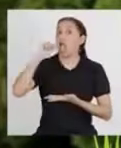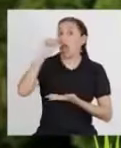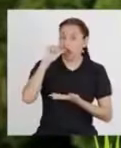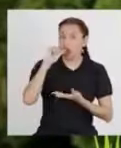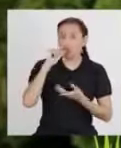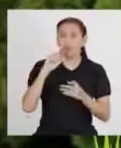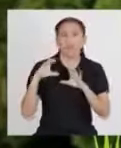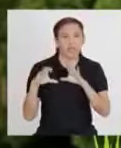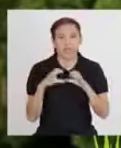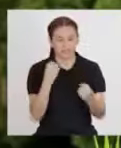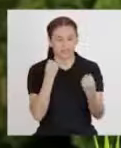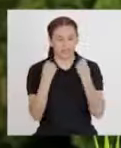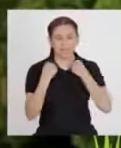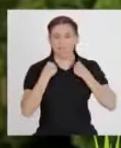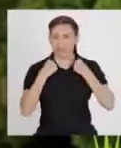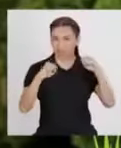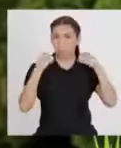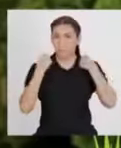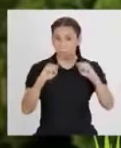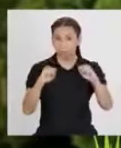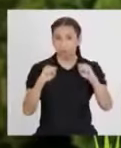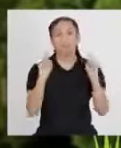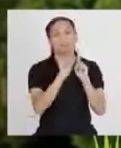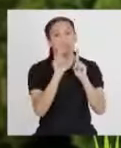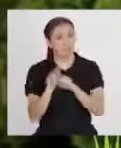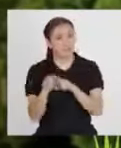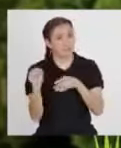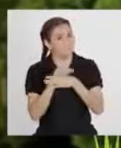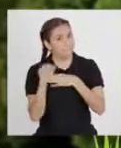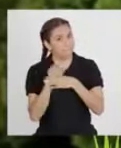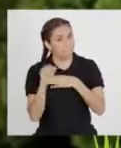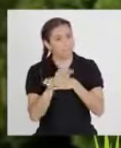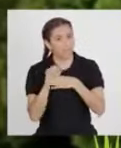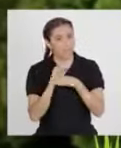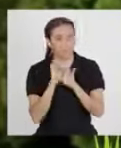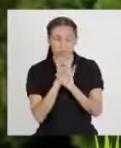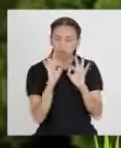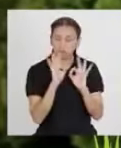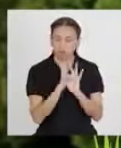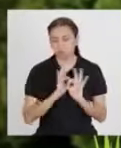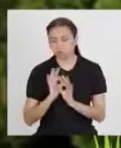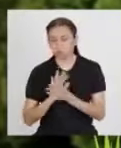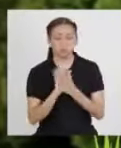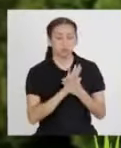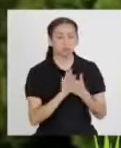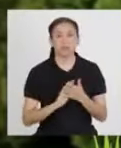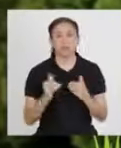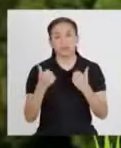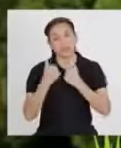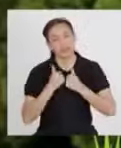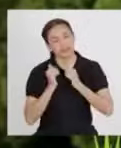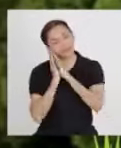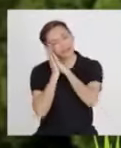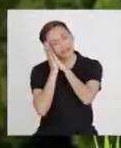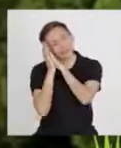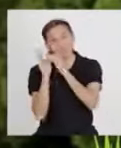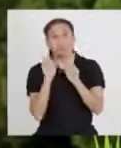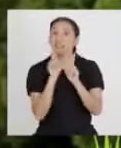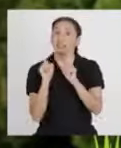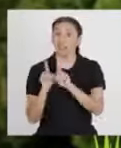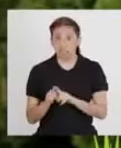agua, realizar actividades físicas, practicar hábitos de higiene, descansar y